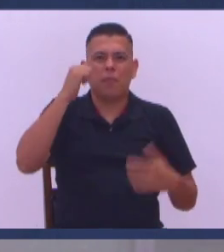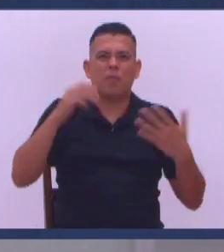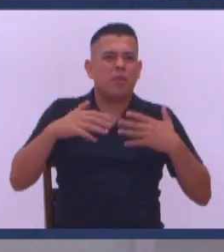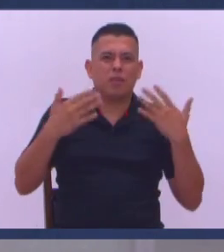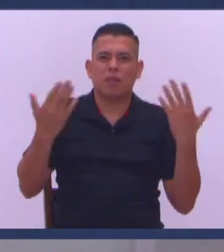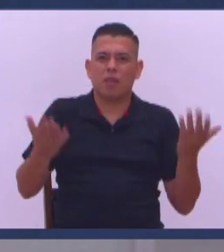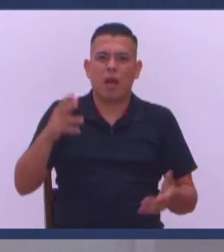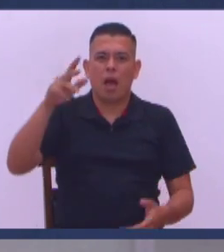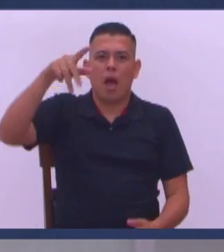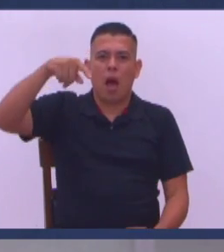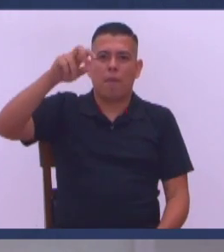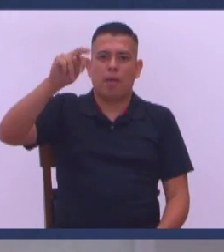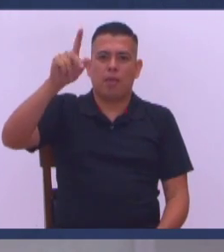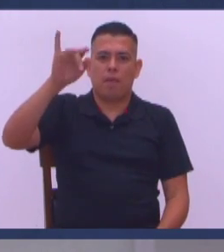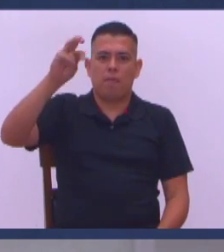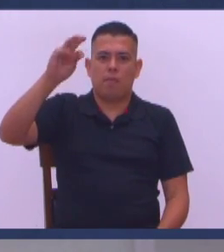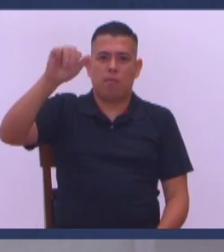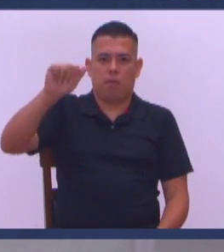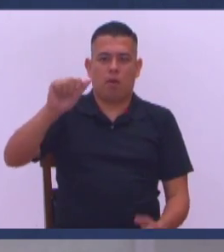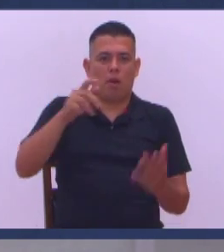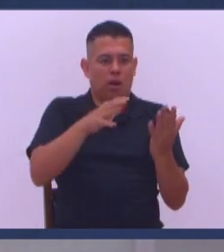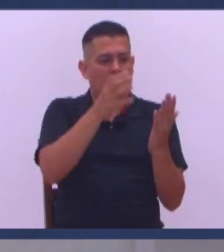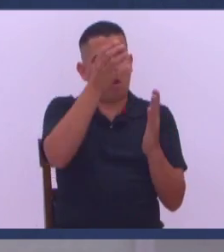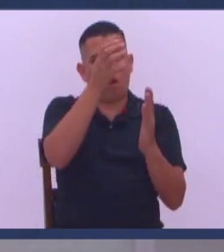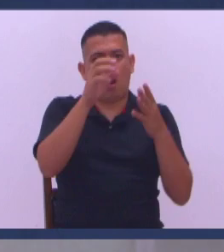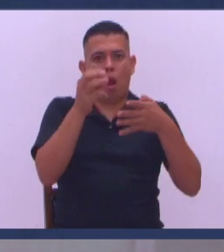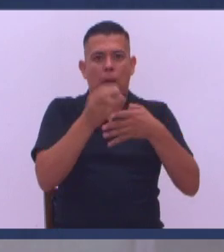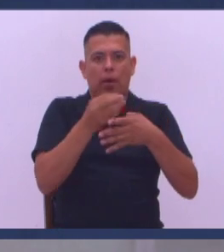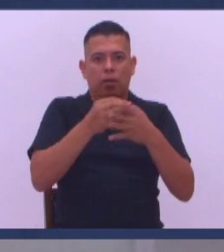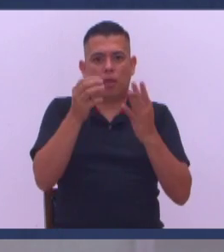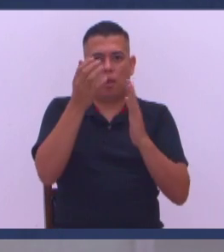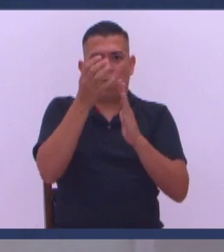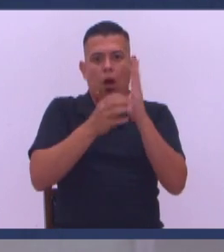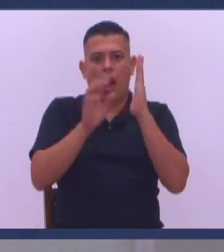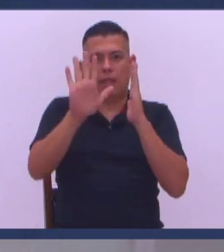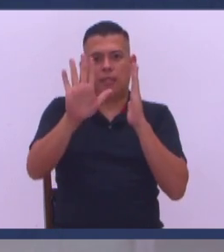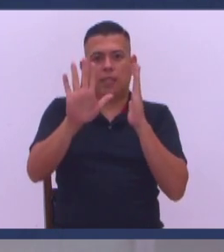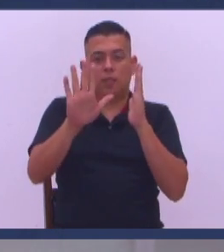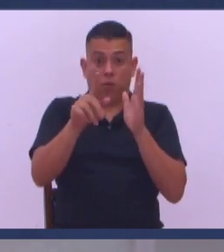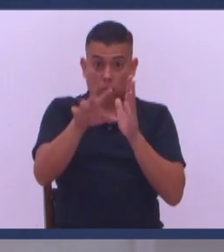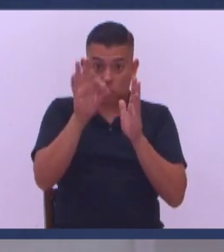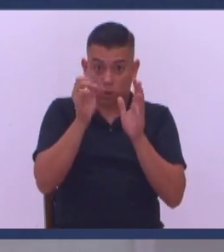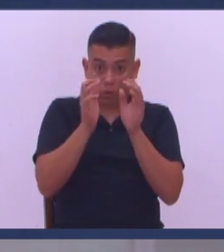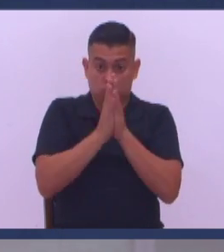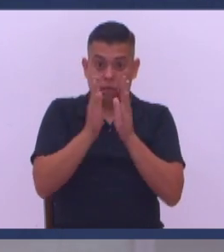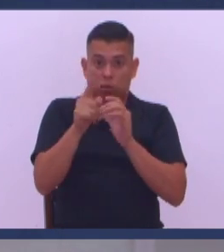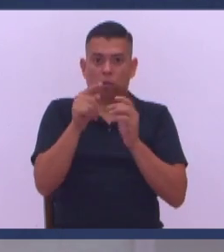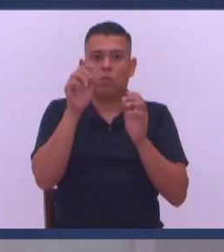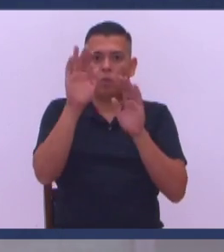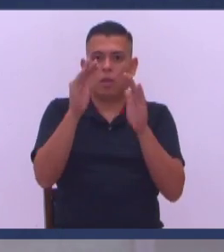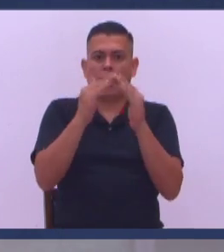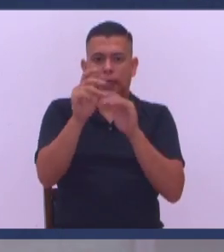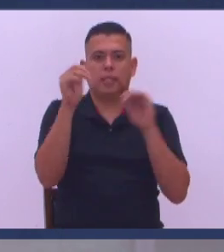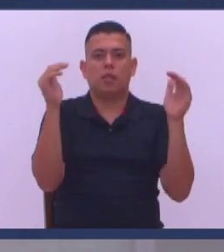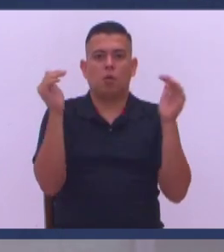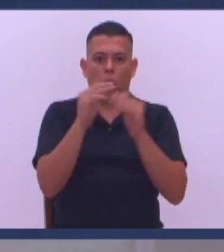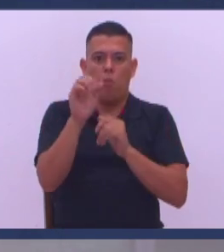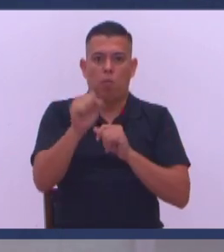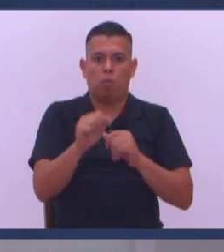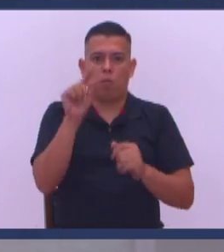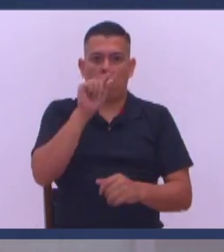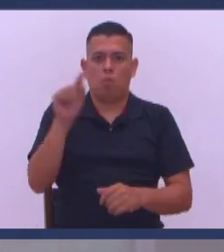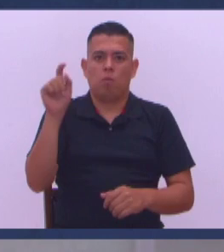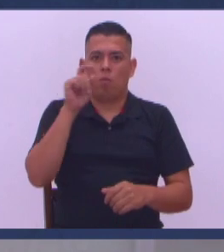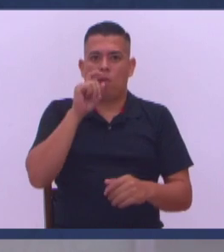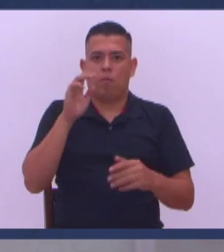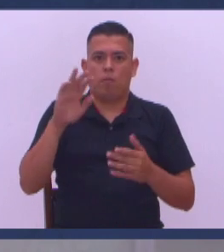lecciones de una pandemia Mateo, capítulo 5, si lo tiene, dice un fuerte Amén Damos lectura a la palabra del Señor Hágalo usted en casa también En